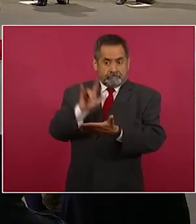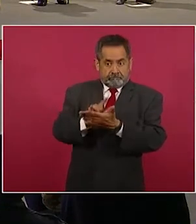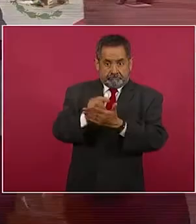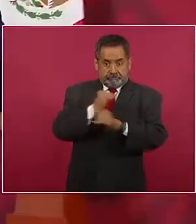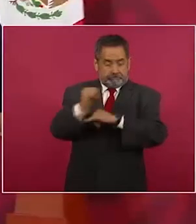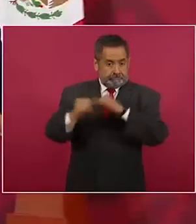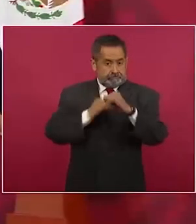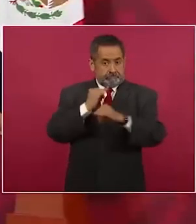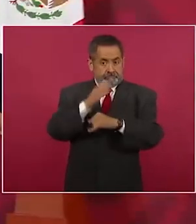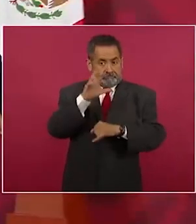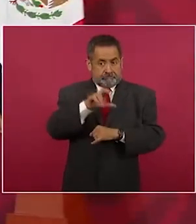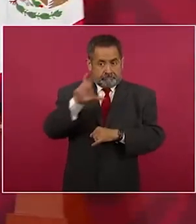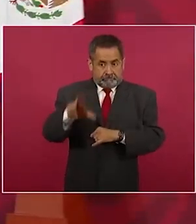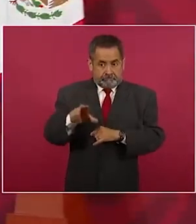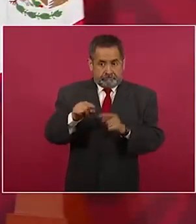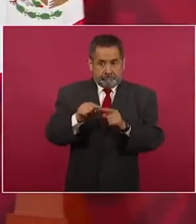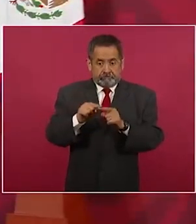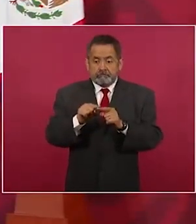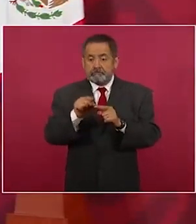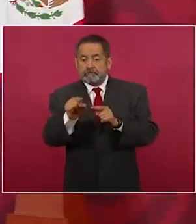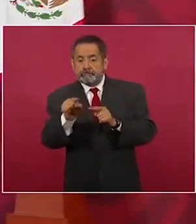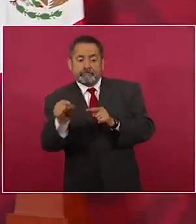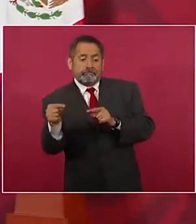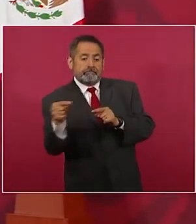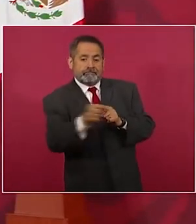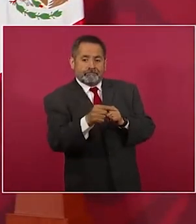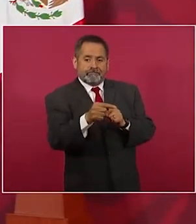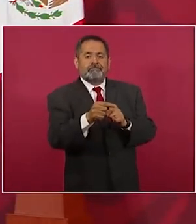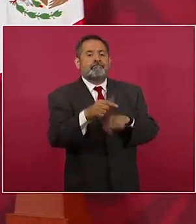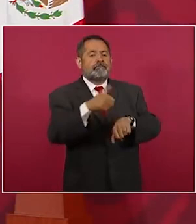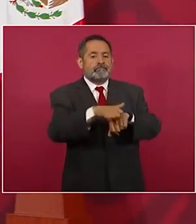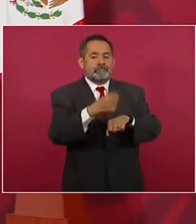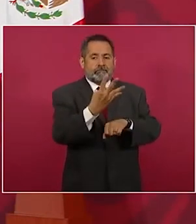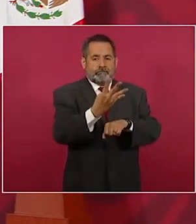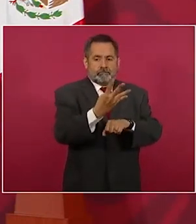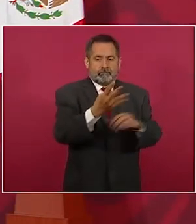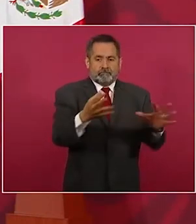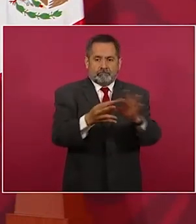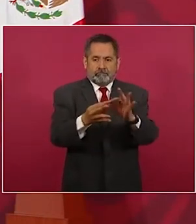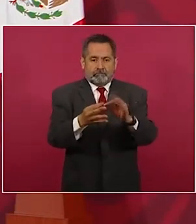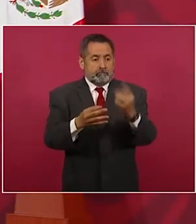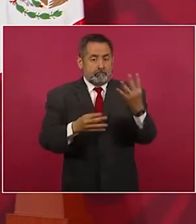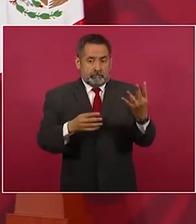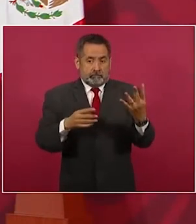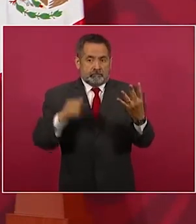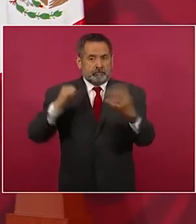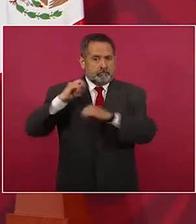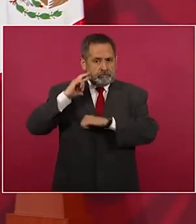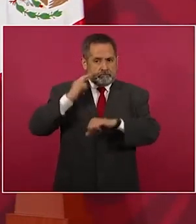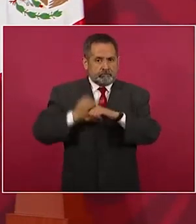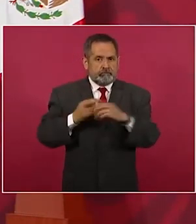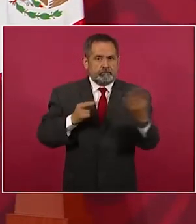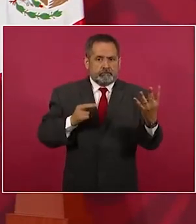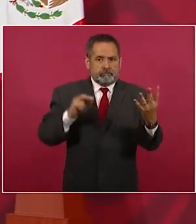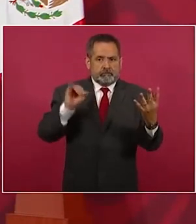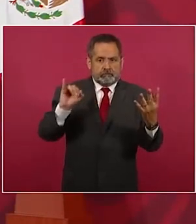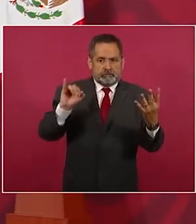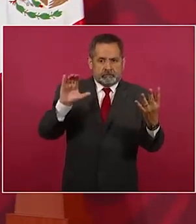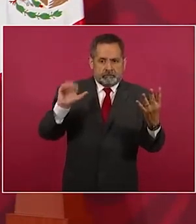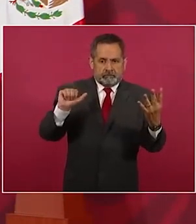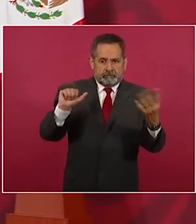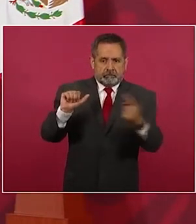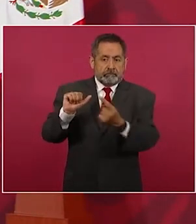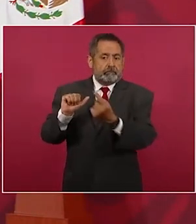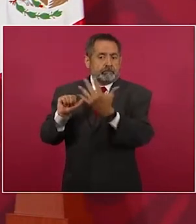donde conecta con el tramo cuatro que está a cargo del consorcio ICA y termina también a nivel de superficie al